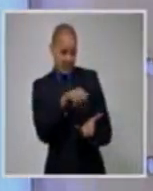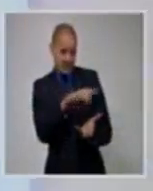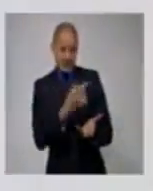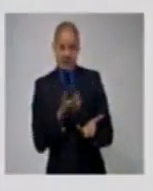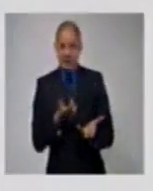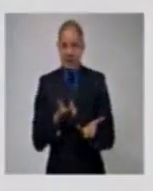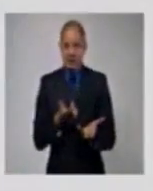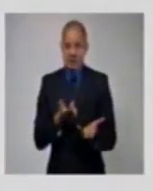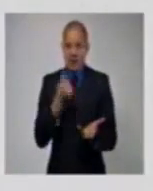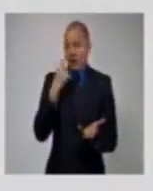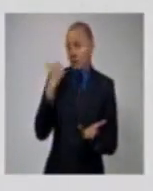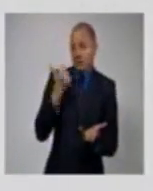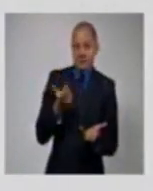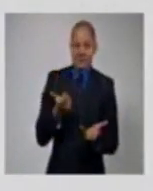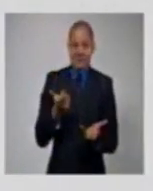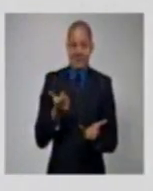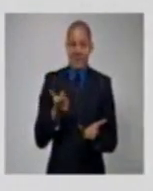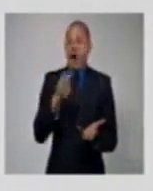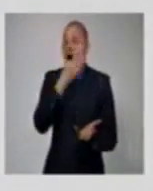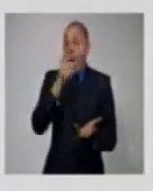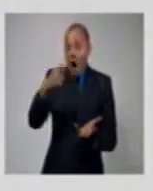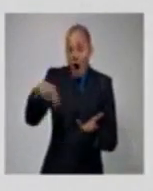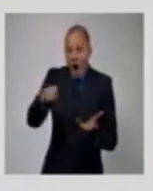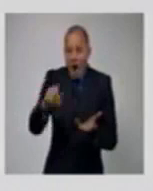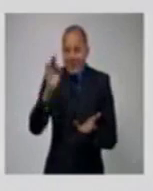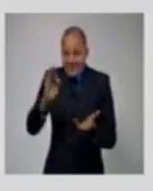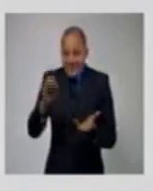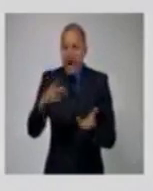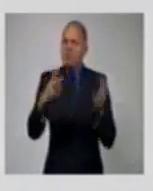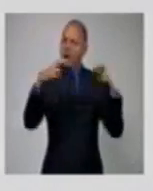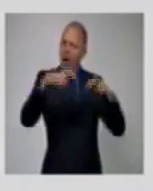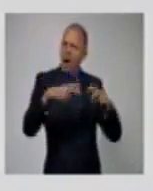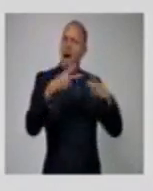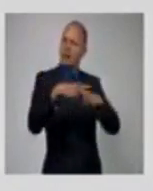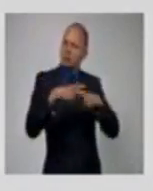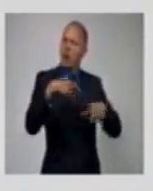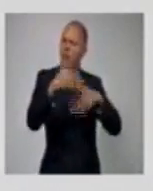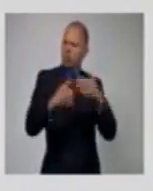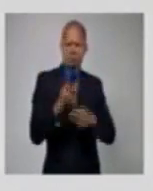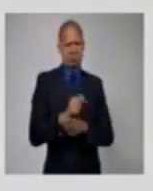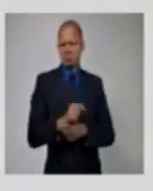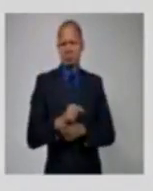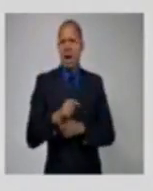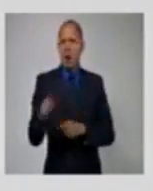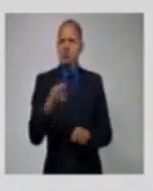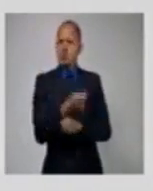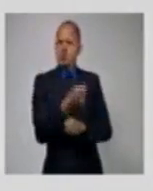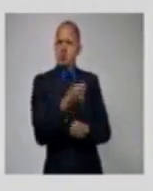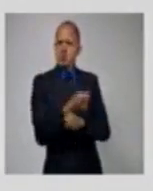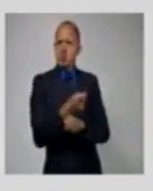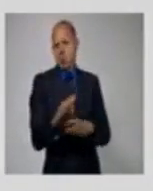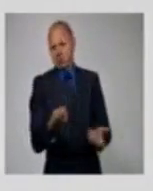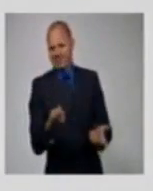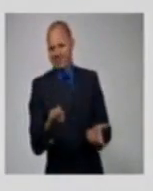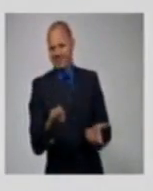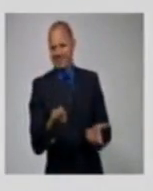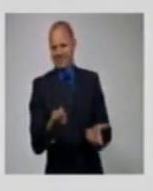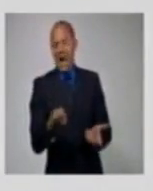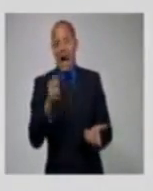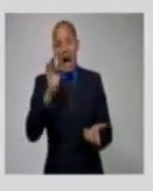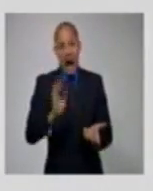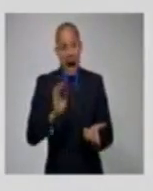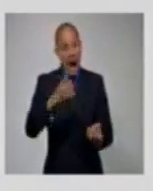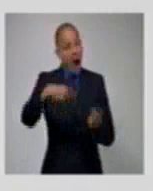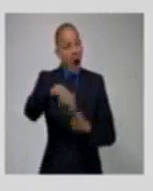Y es lo que están haciendo. Por eso es que tenemos que estar muy claros los revolucionarios ahora mismo, los de la cultura y todos, saber